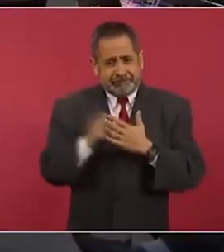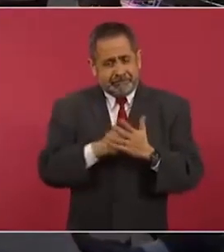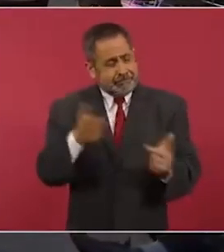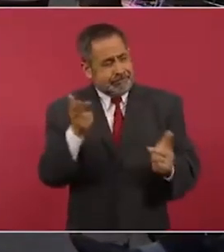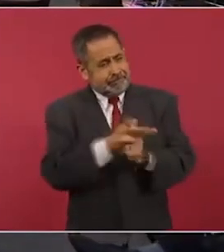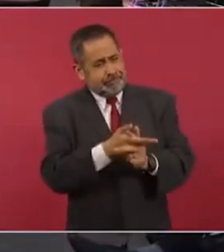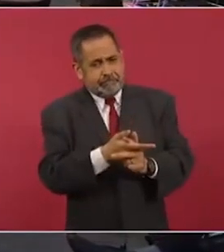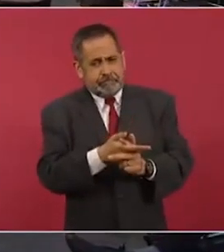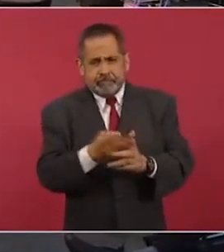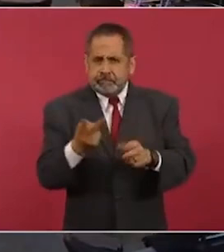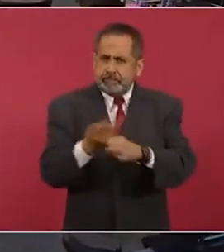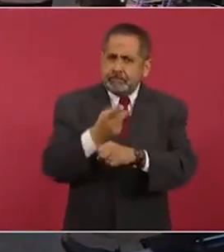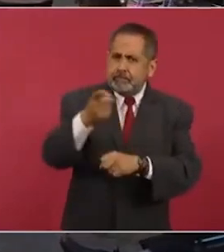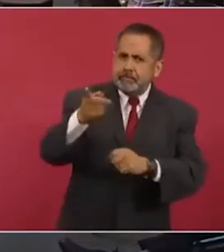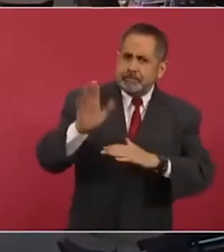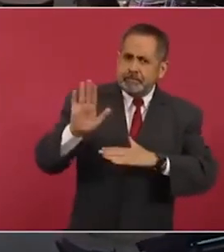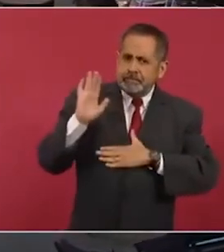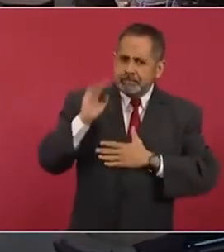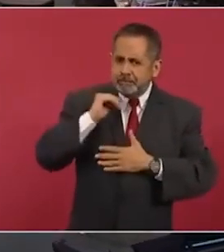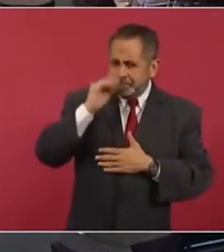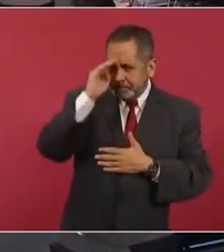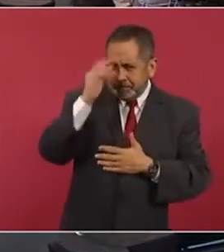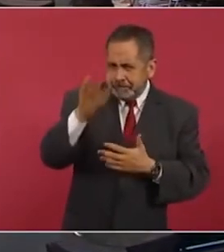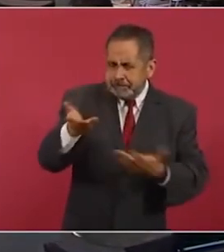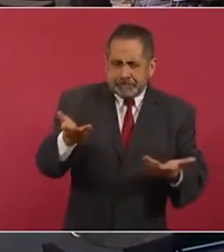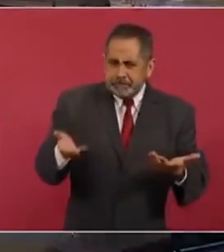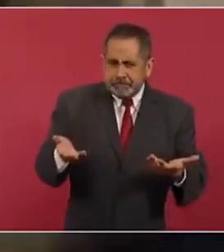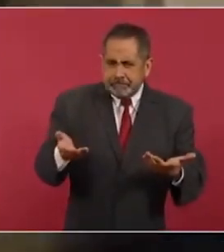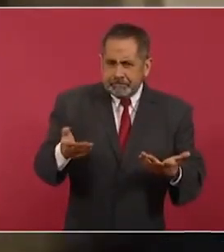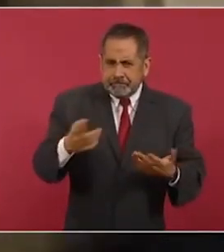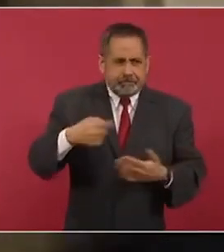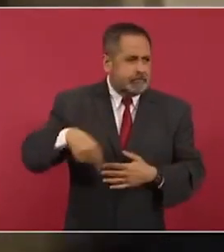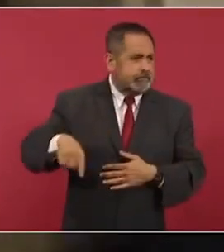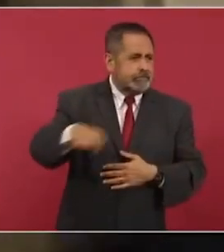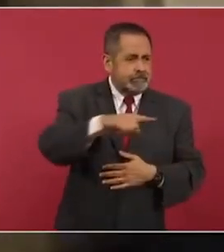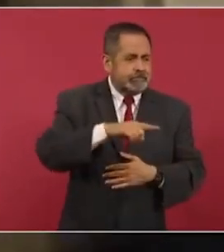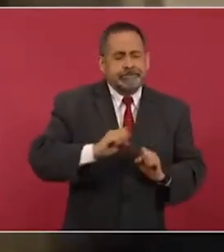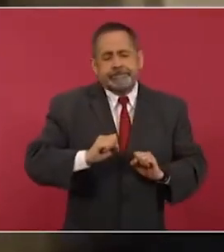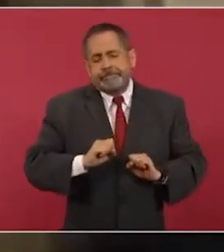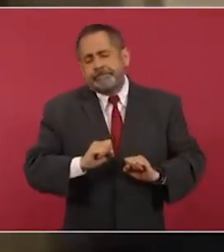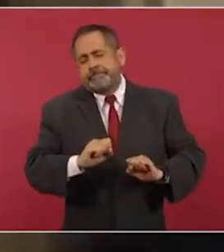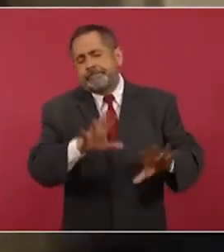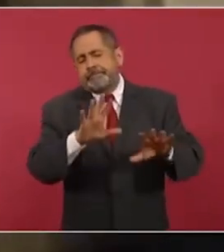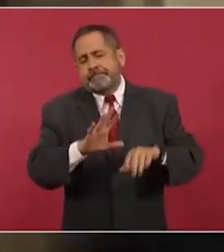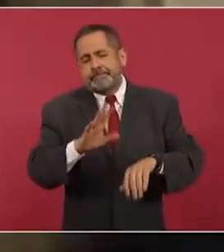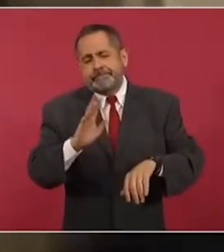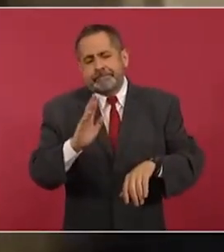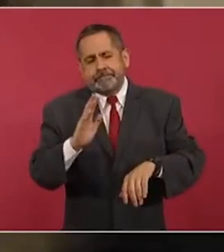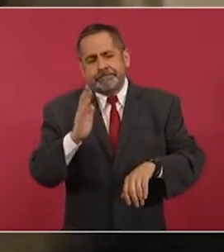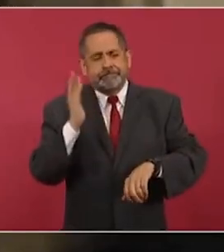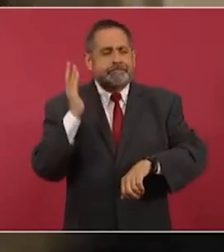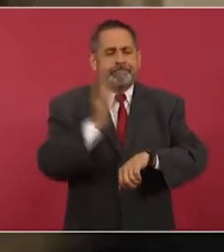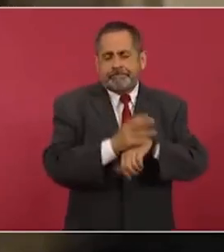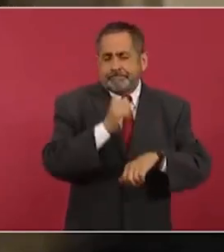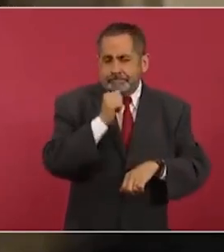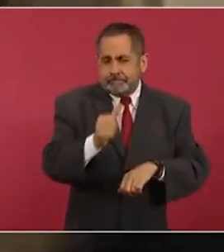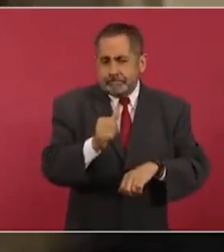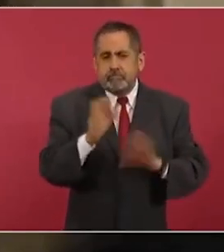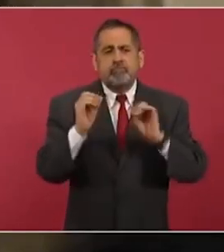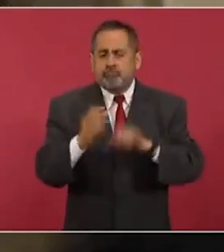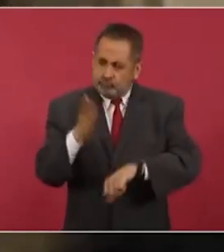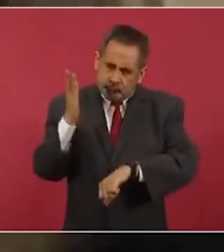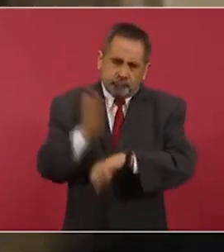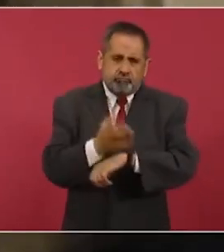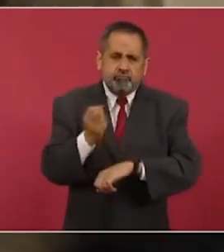pasado con esa promesa, presidente? ¿Considera que la no impunidad se ha cumplido en estos casos de asesinatos de periodistas y